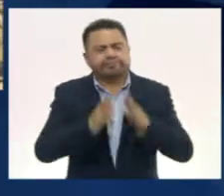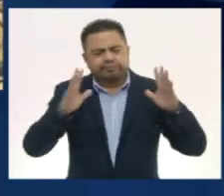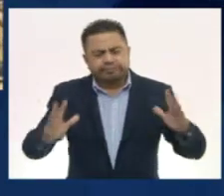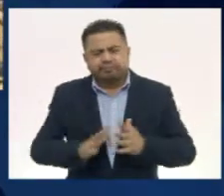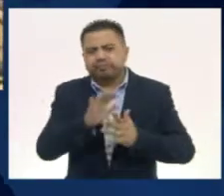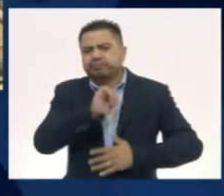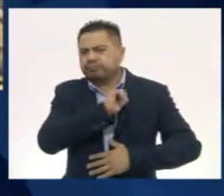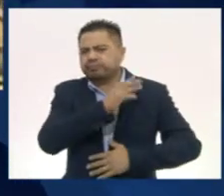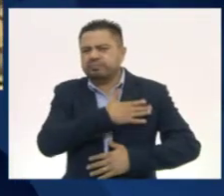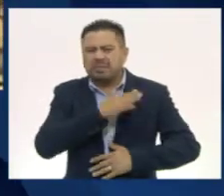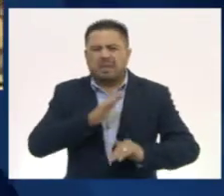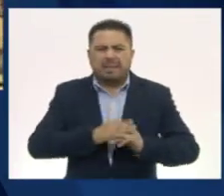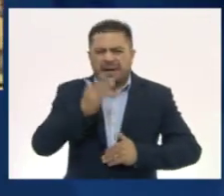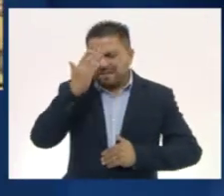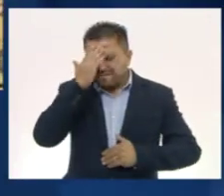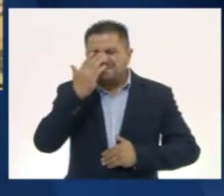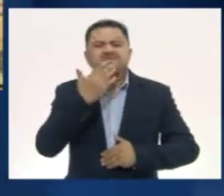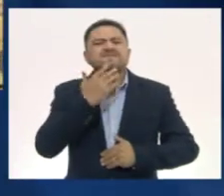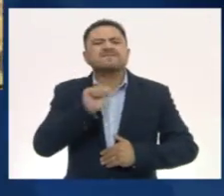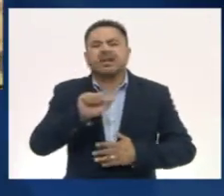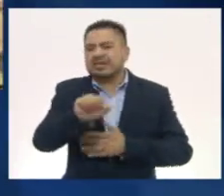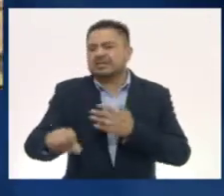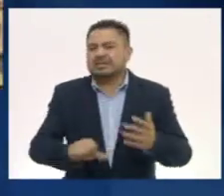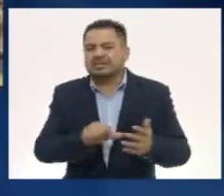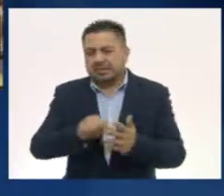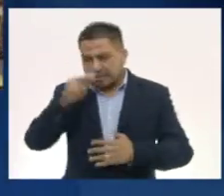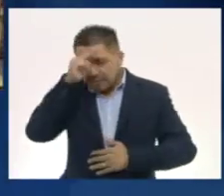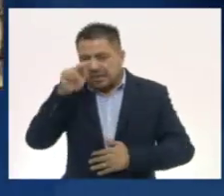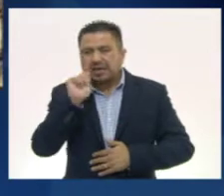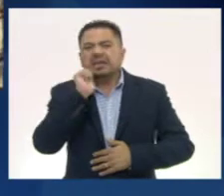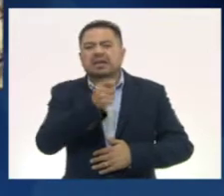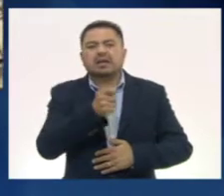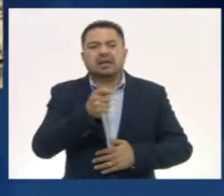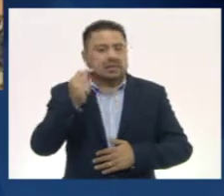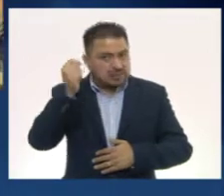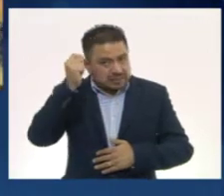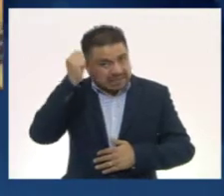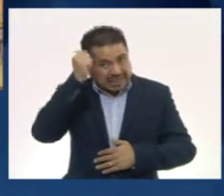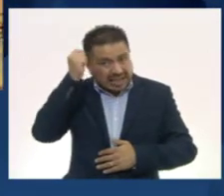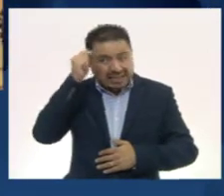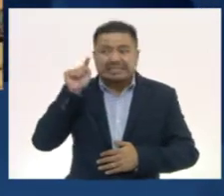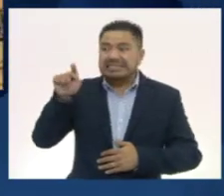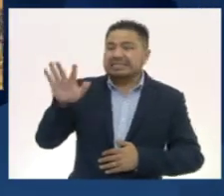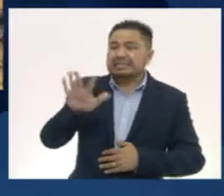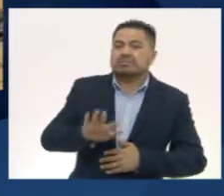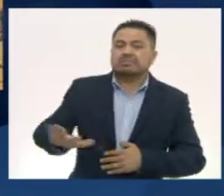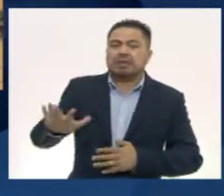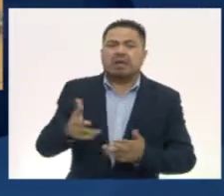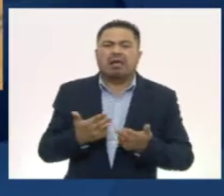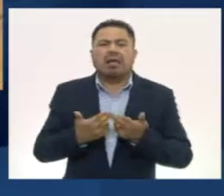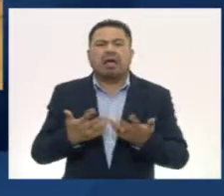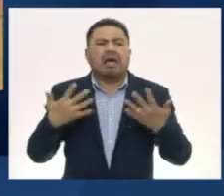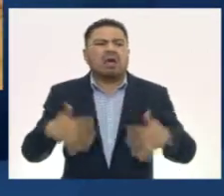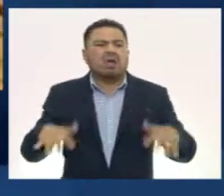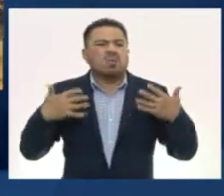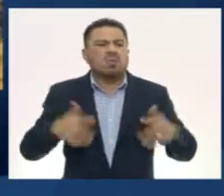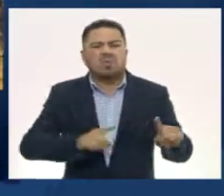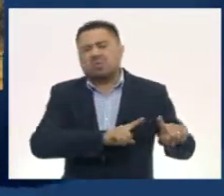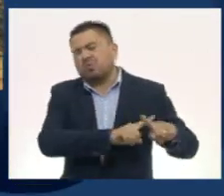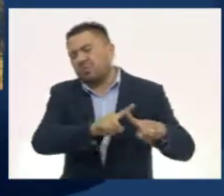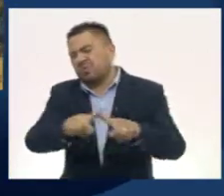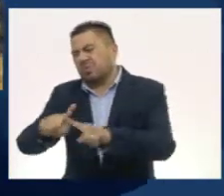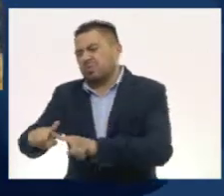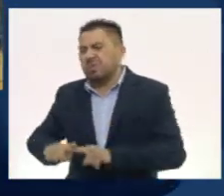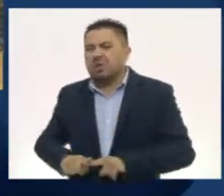la más famosa amoshkali del centro de México era la de Texcoco, tanto por la riqueza de ejemplares que resguardaba